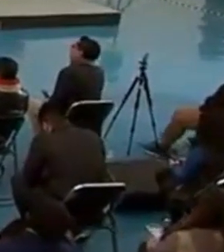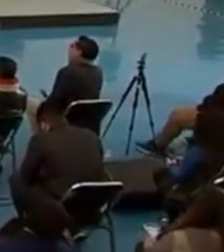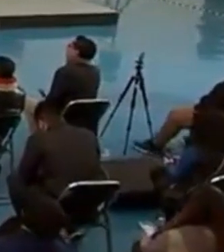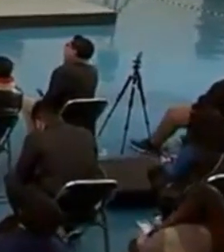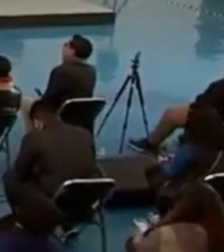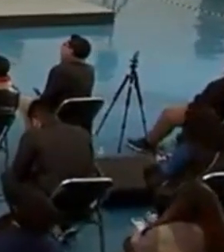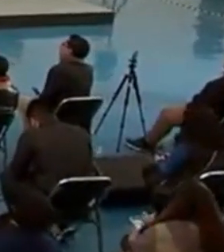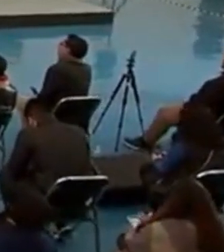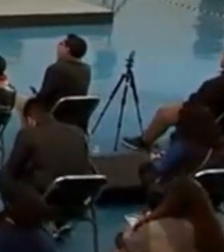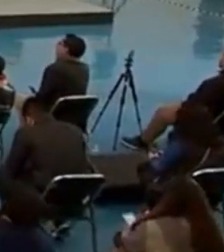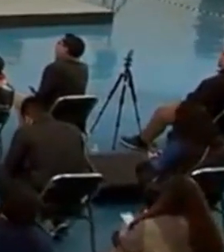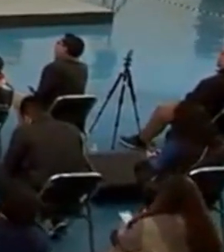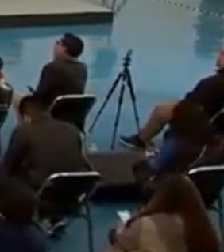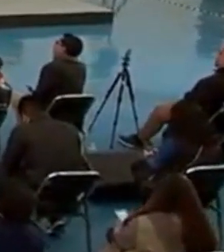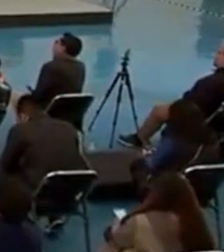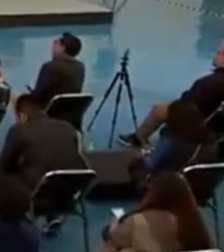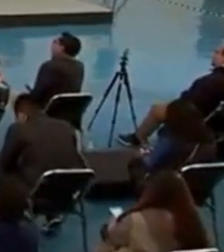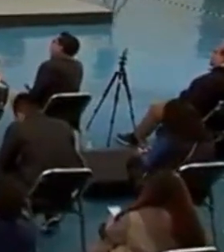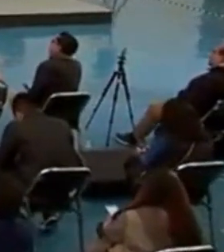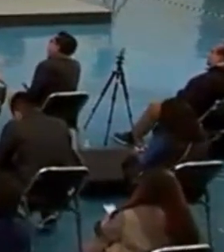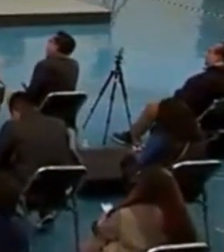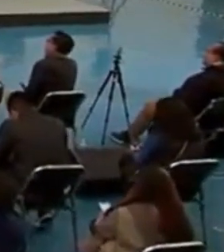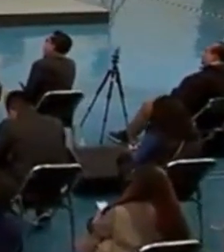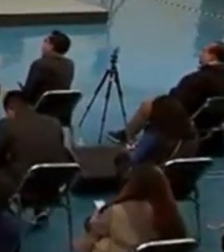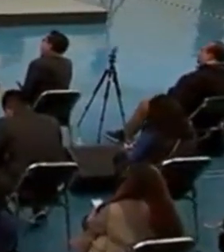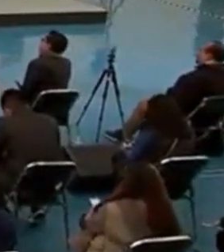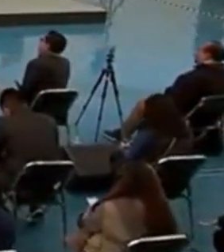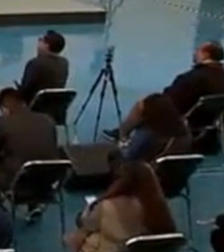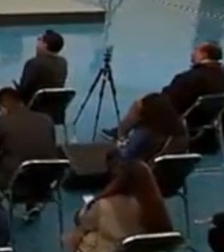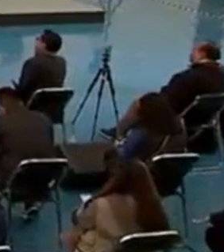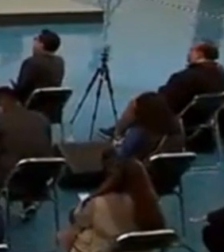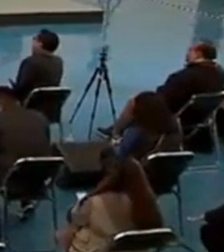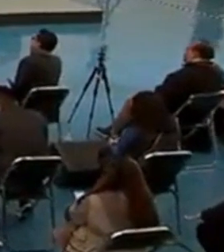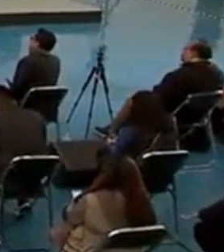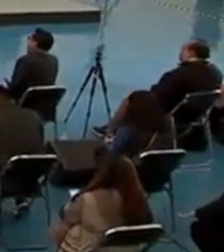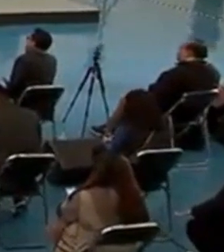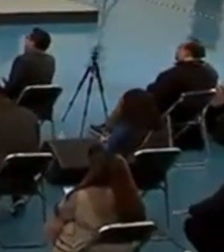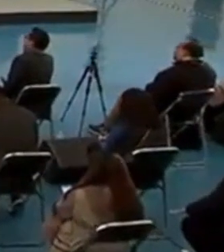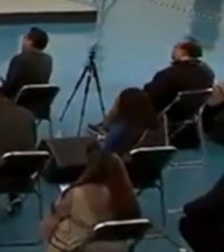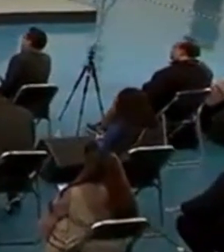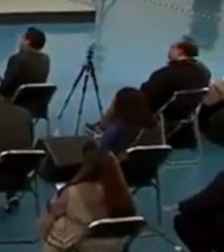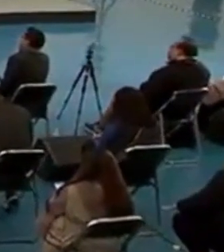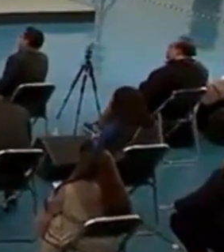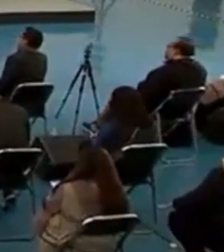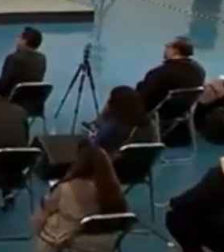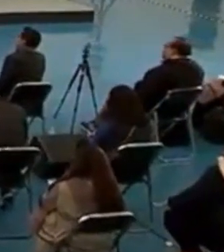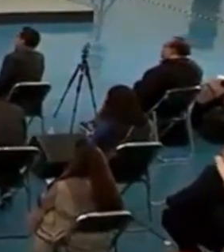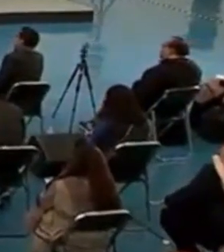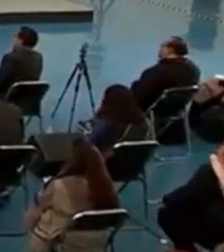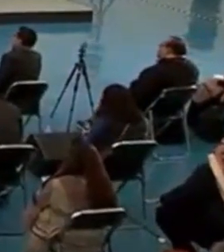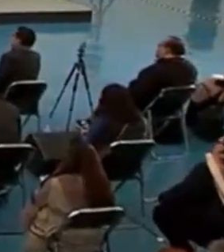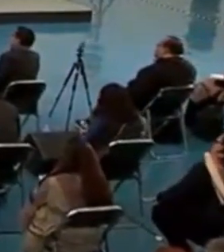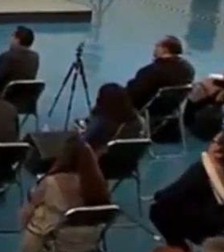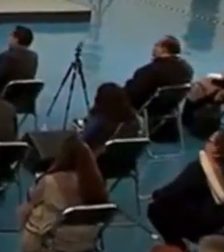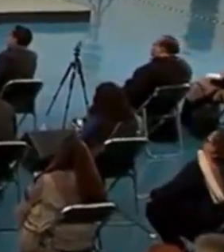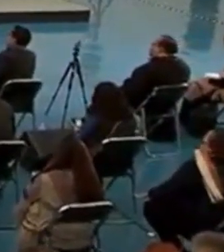las primeras denuncias de destitución, hasta que lo lograron